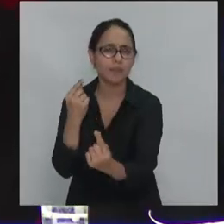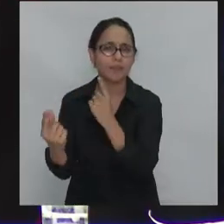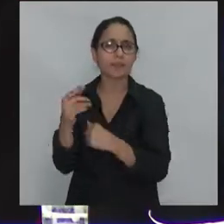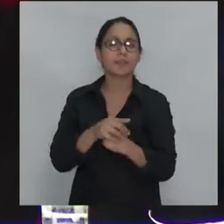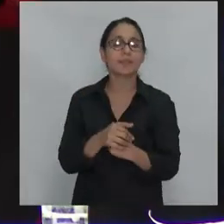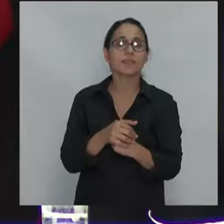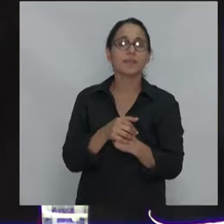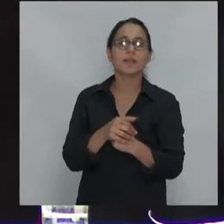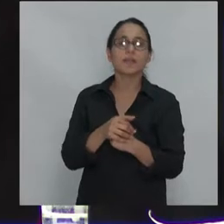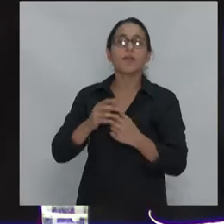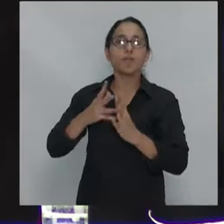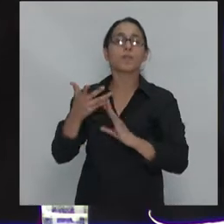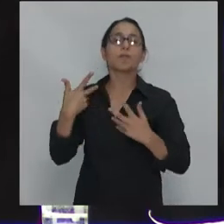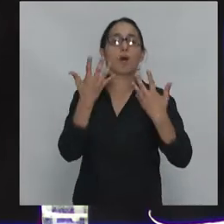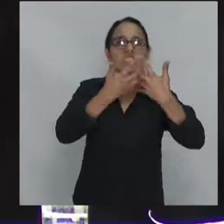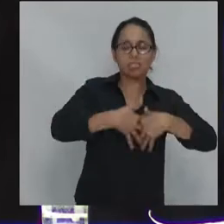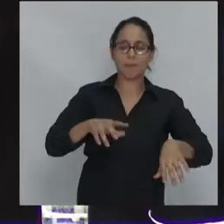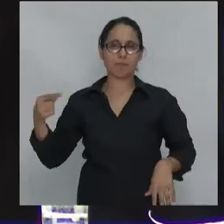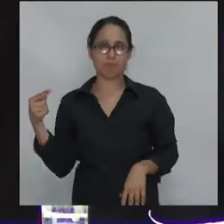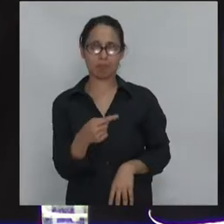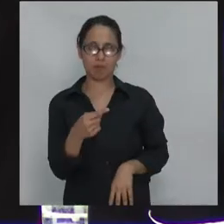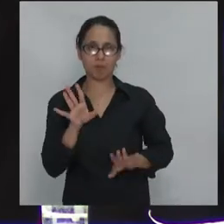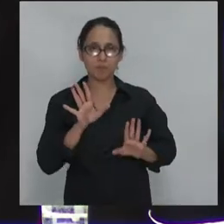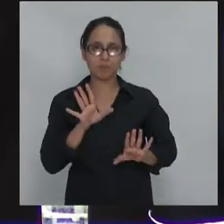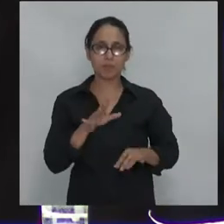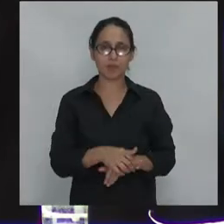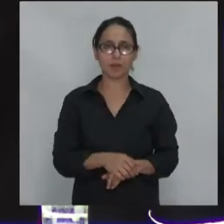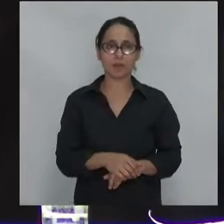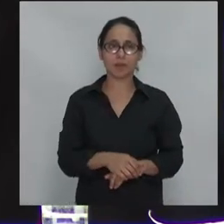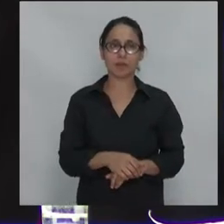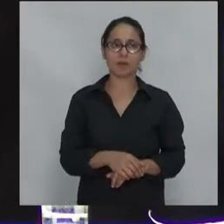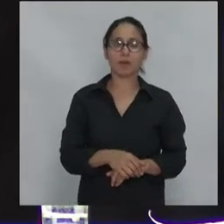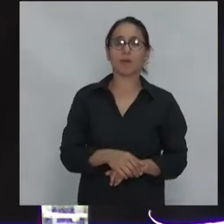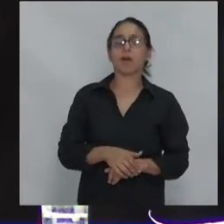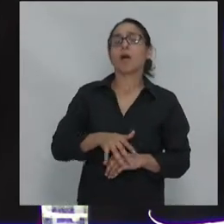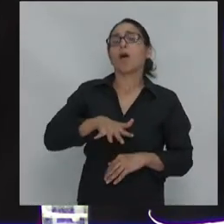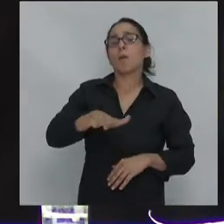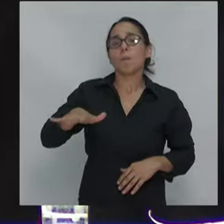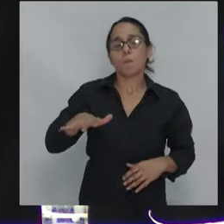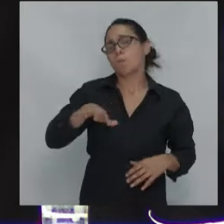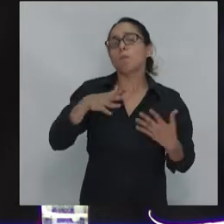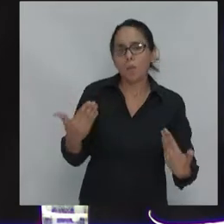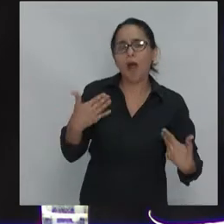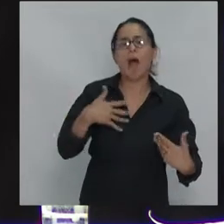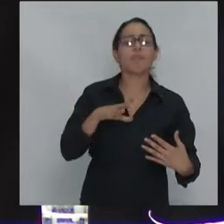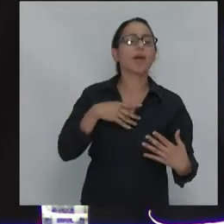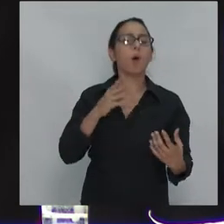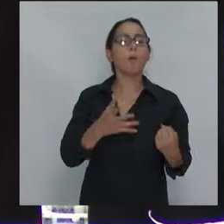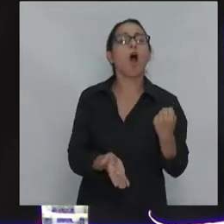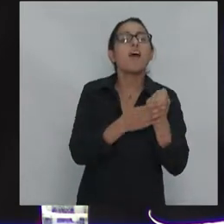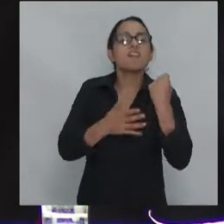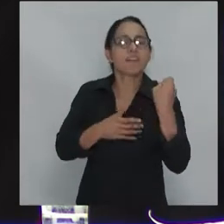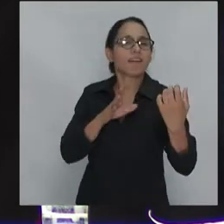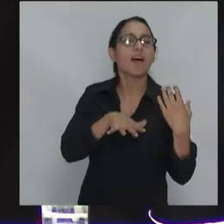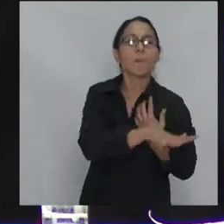movimientos llamados antisistema, lo que justamente, eso es el populismo de derecha y de izquierda, como decía, misma